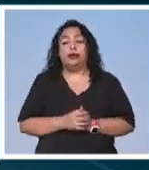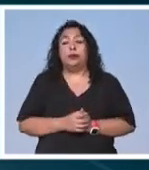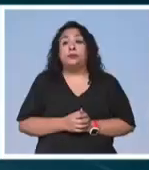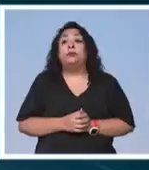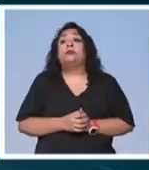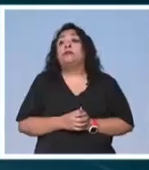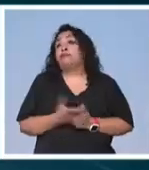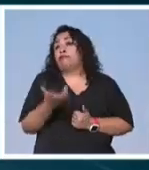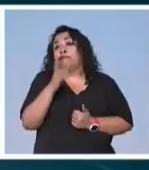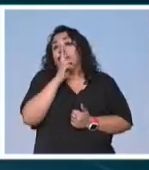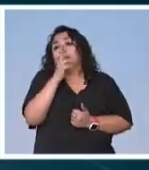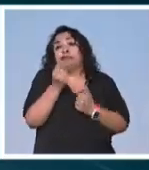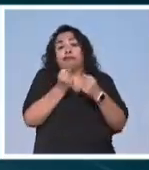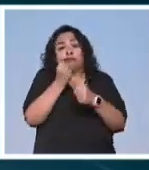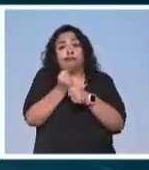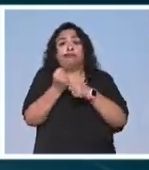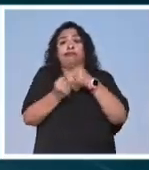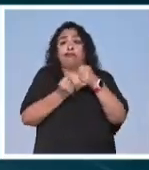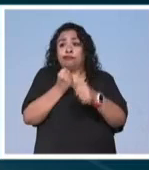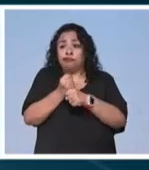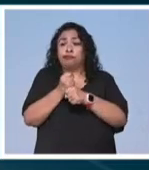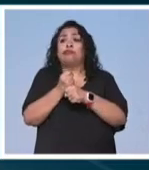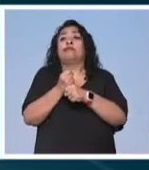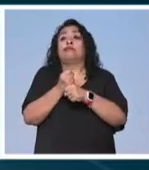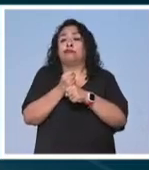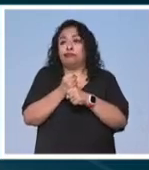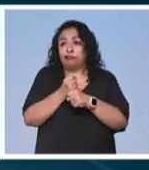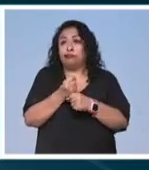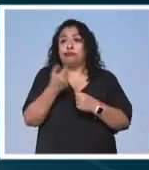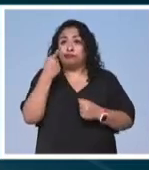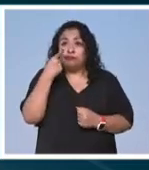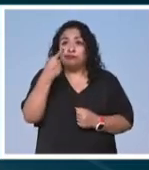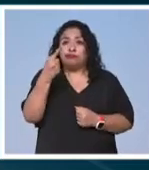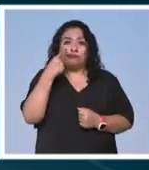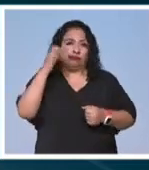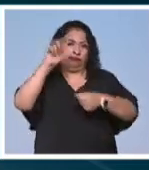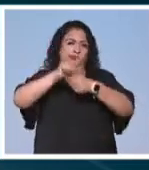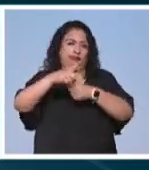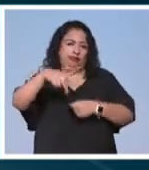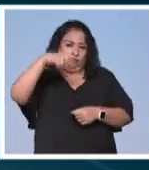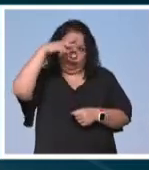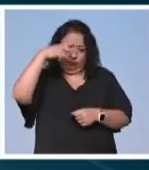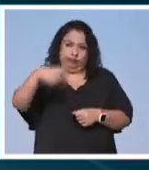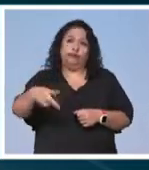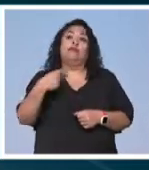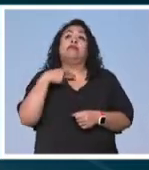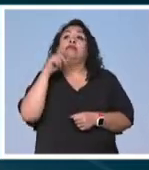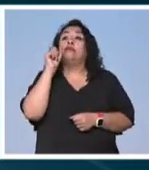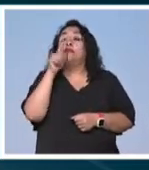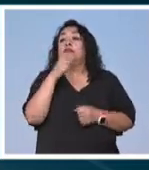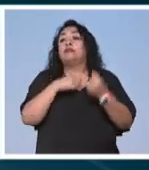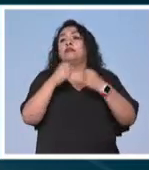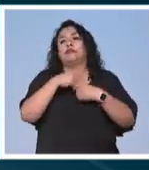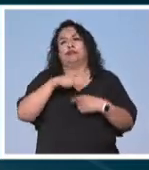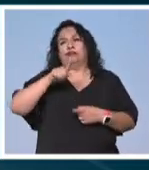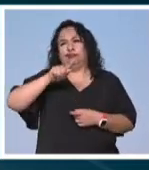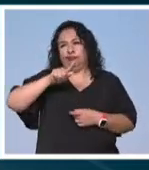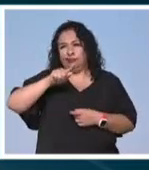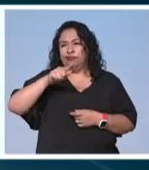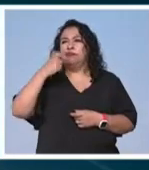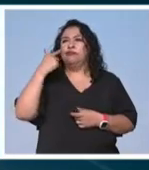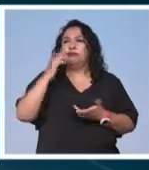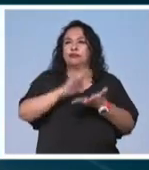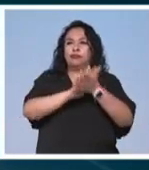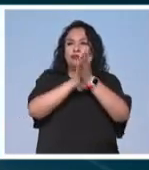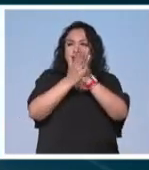es fruto de muchos años de estar presente en la cultura mexicana también en los años 70 se va